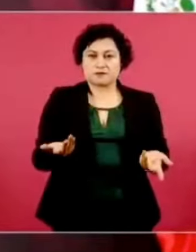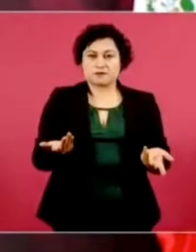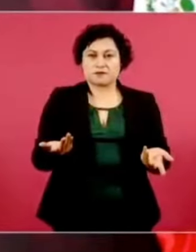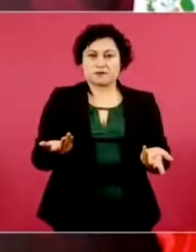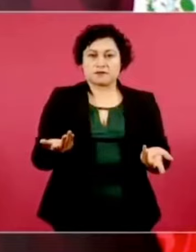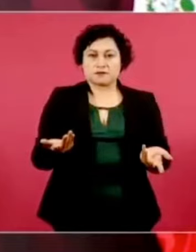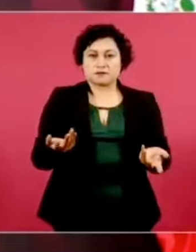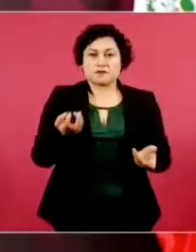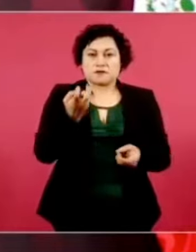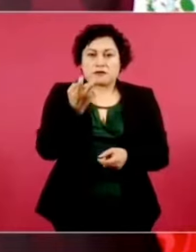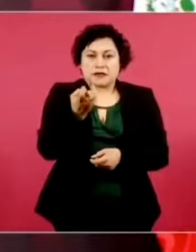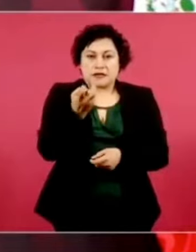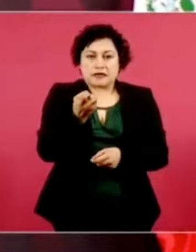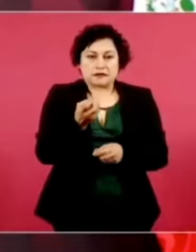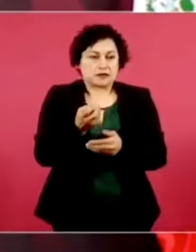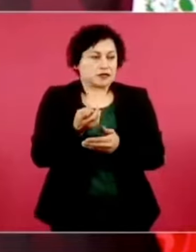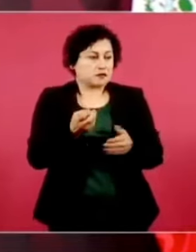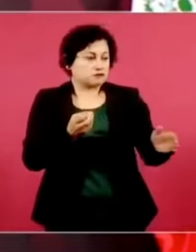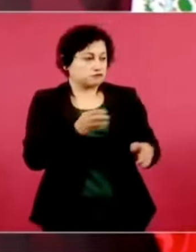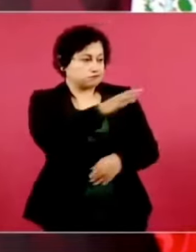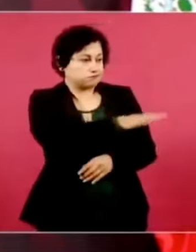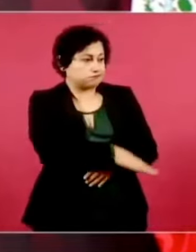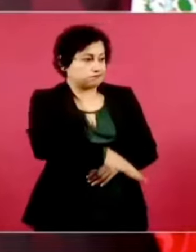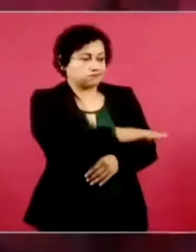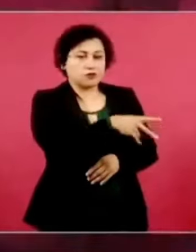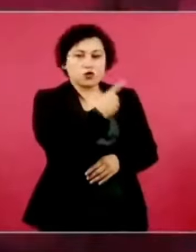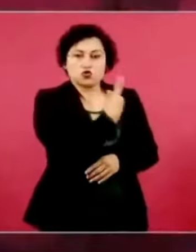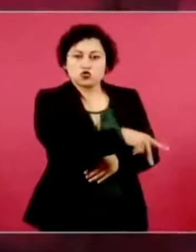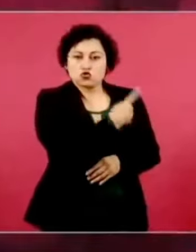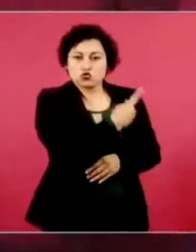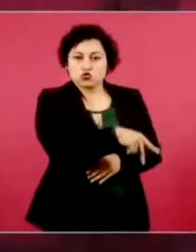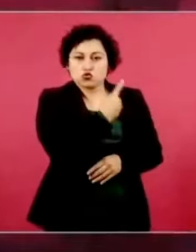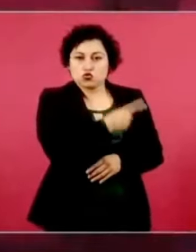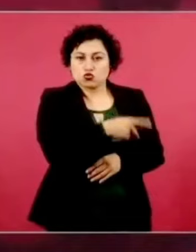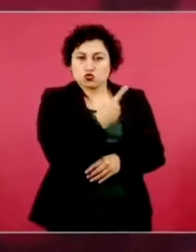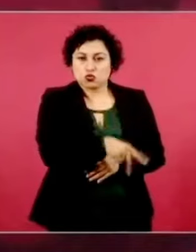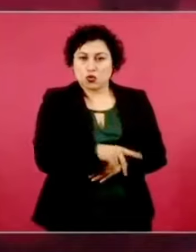de la derecha, de los conservadores.